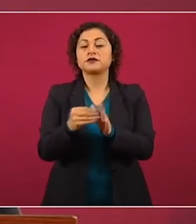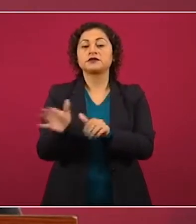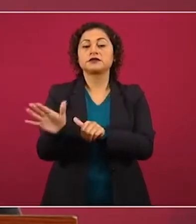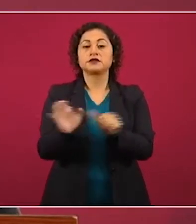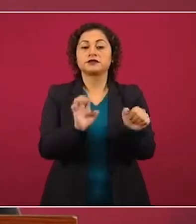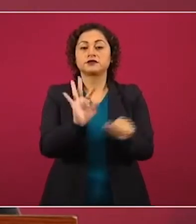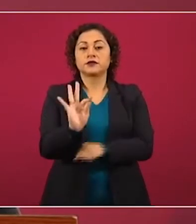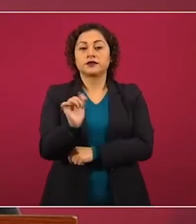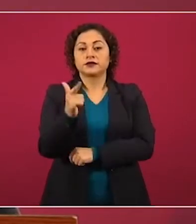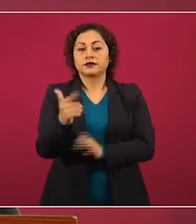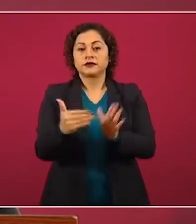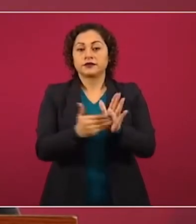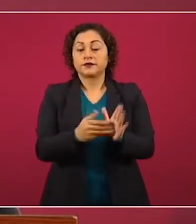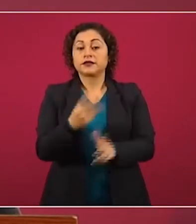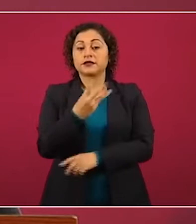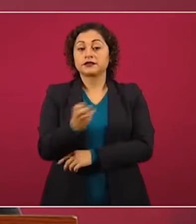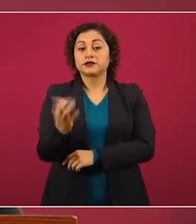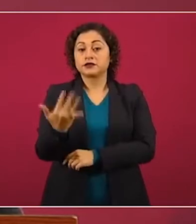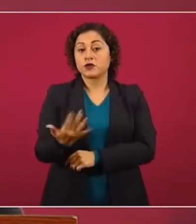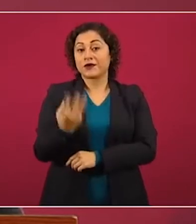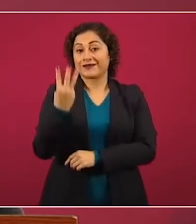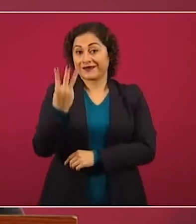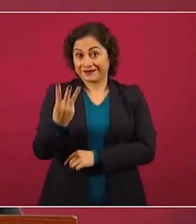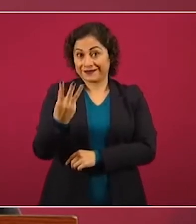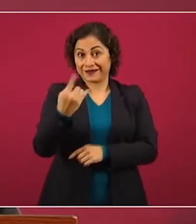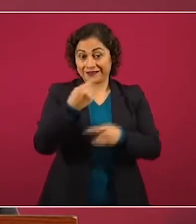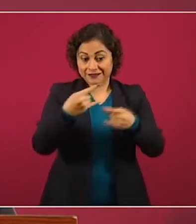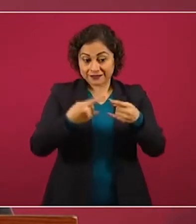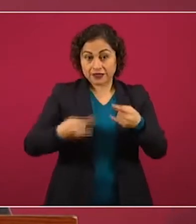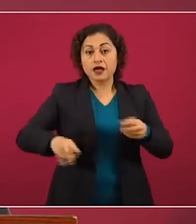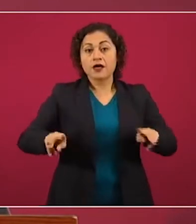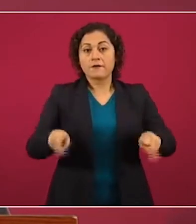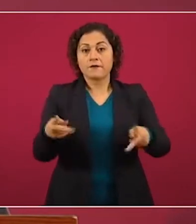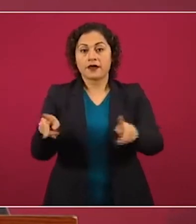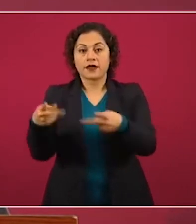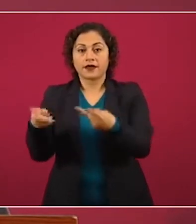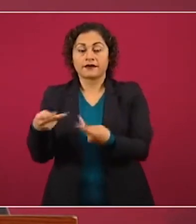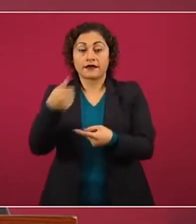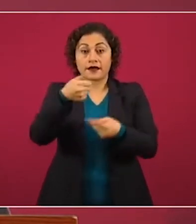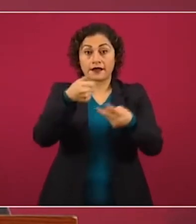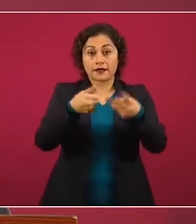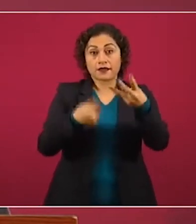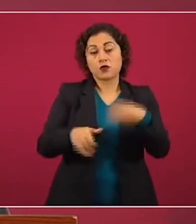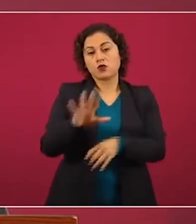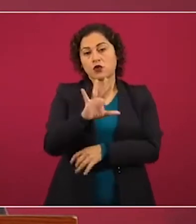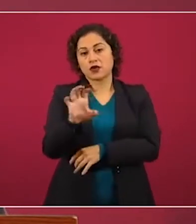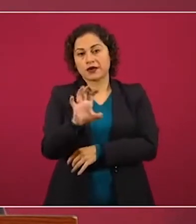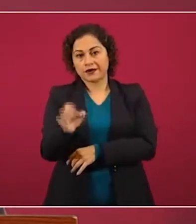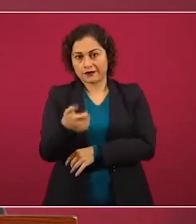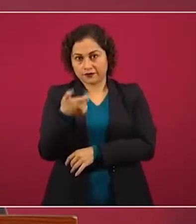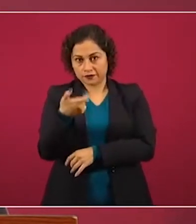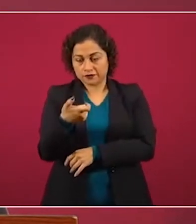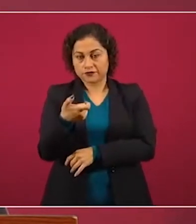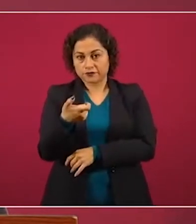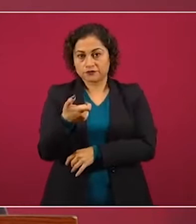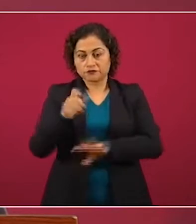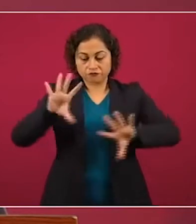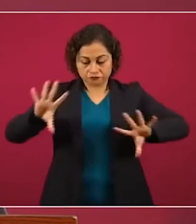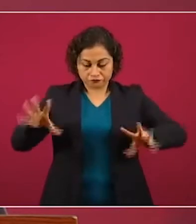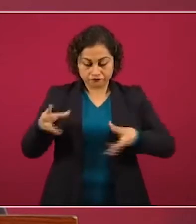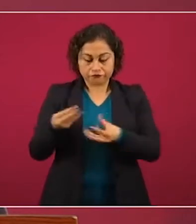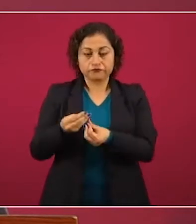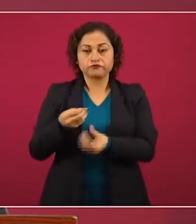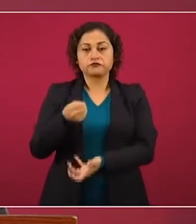mil 353 billetes a 500 pesos cada uno, lo que nos dio como